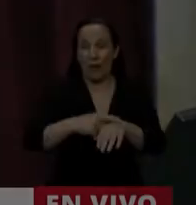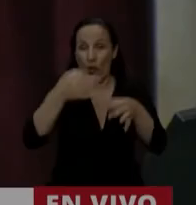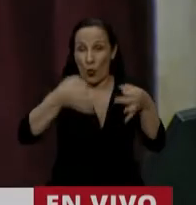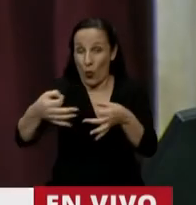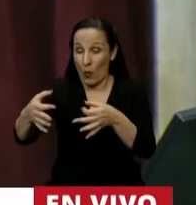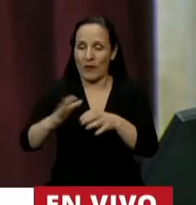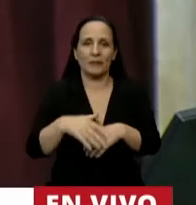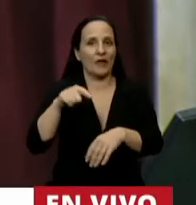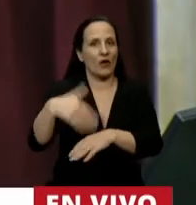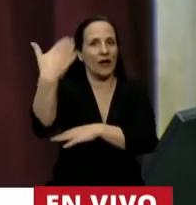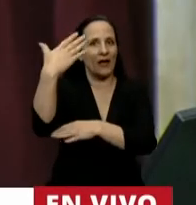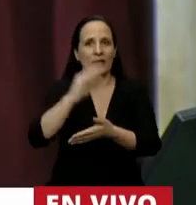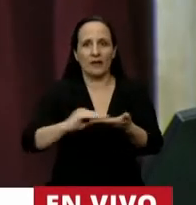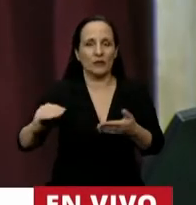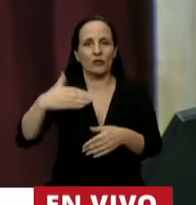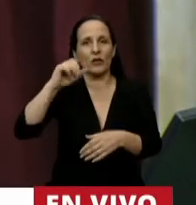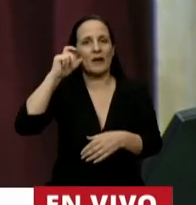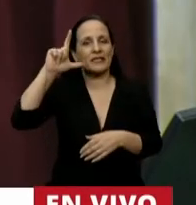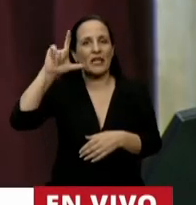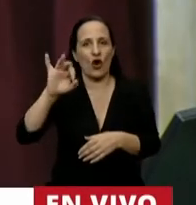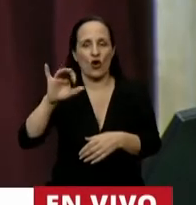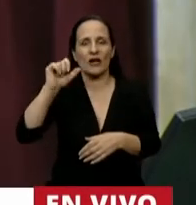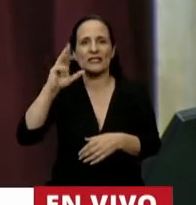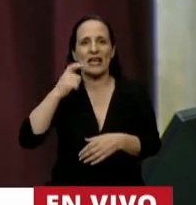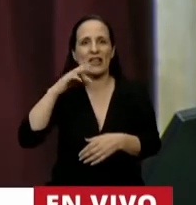La palabra, el diputado Marcelo Casareto.